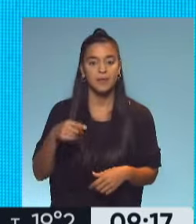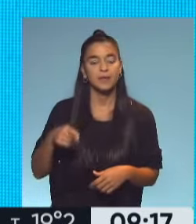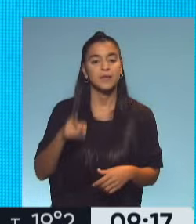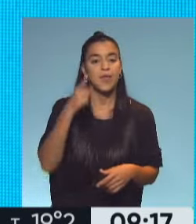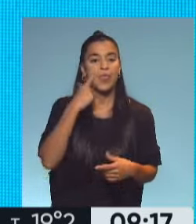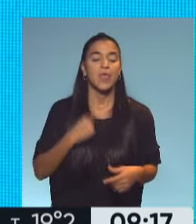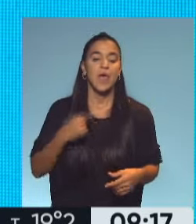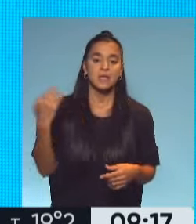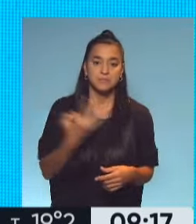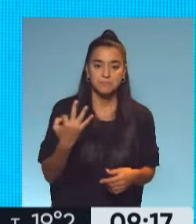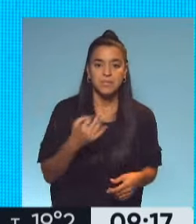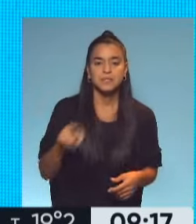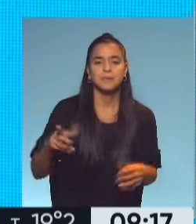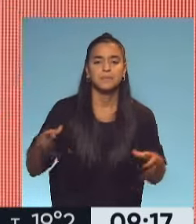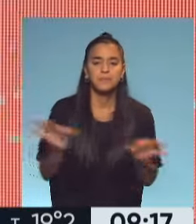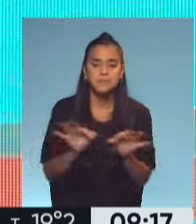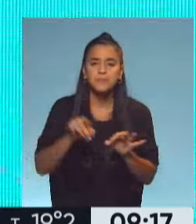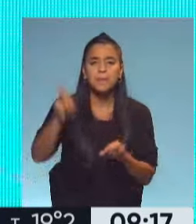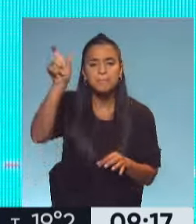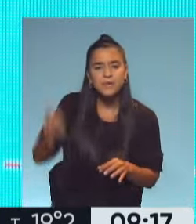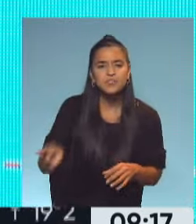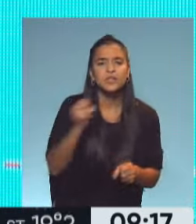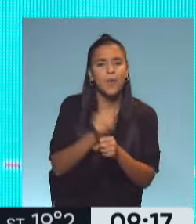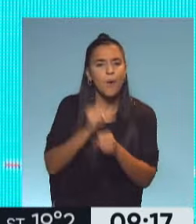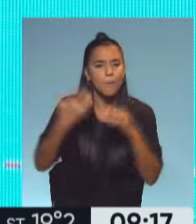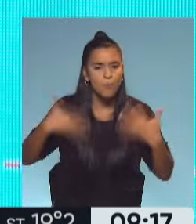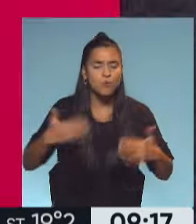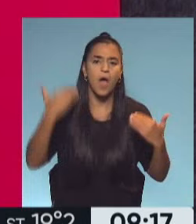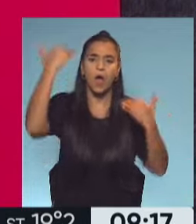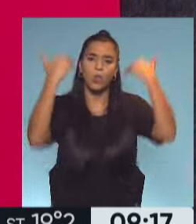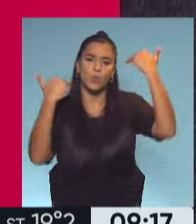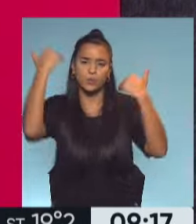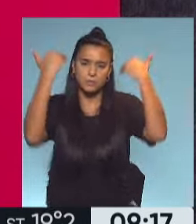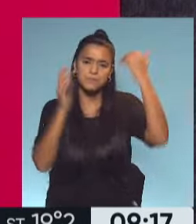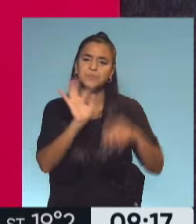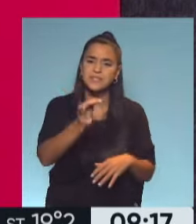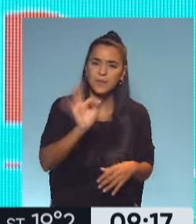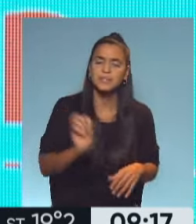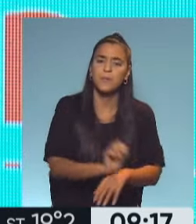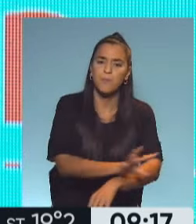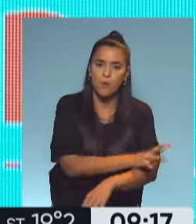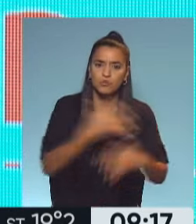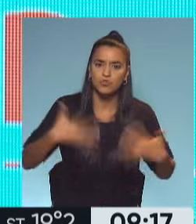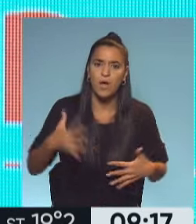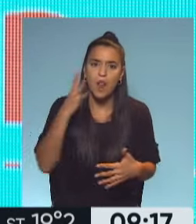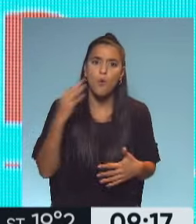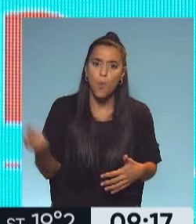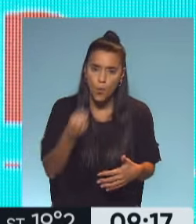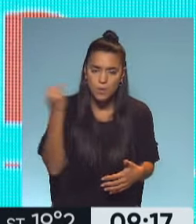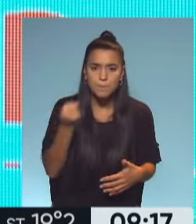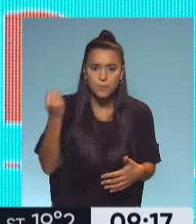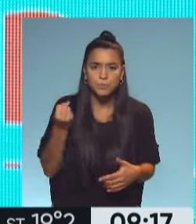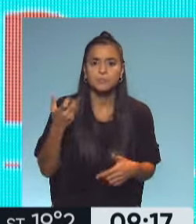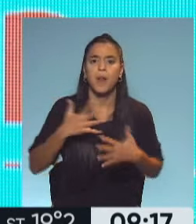especial como los de Malvinas. Vos sos una persona que trabaja y mucho con adultos mayores y sabes que la emocionalidad es algo crucial, ¿no?